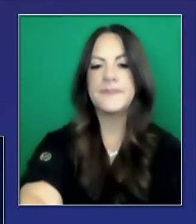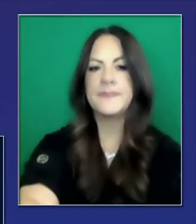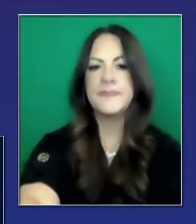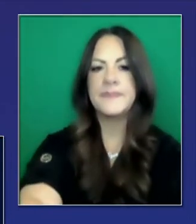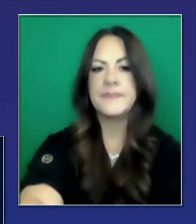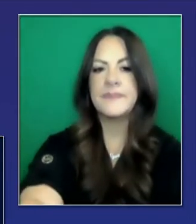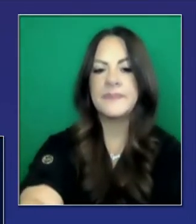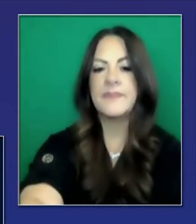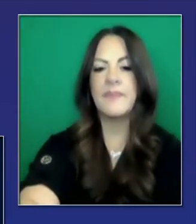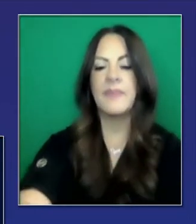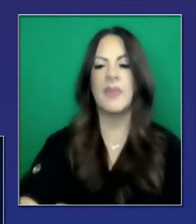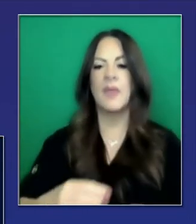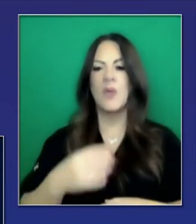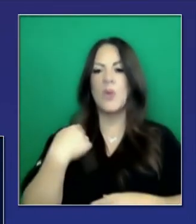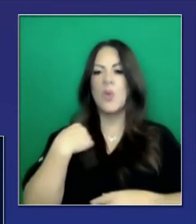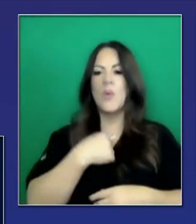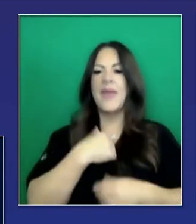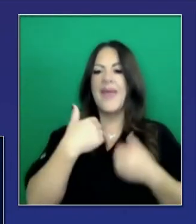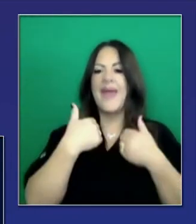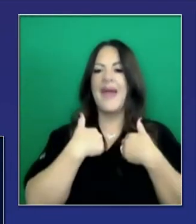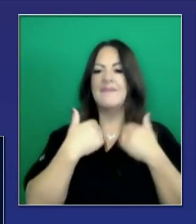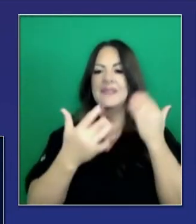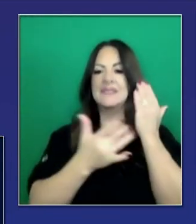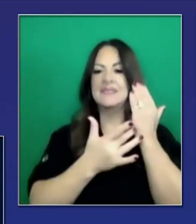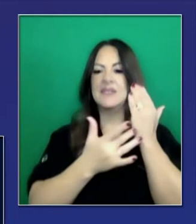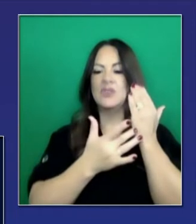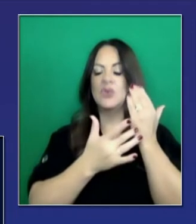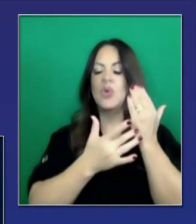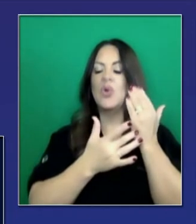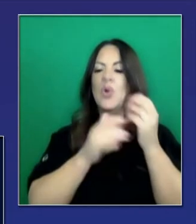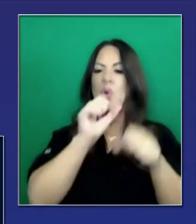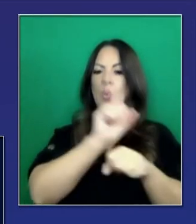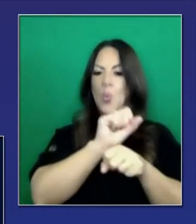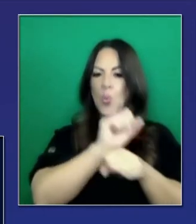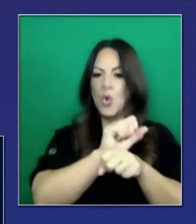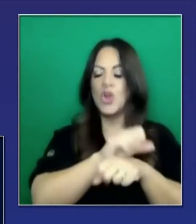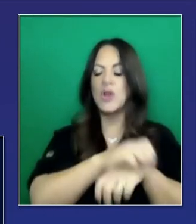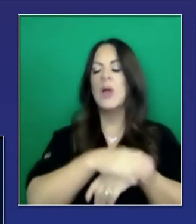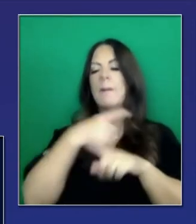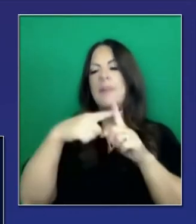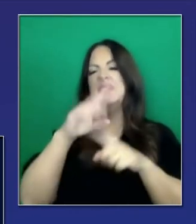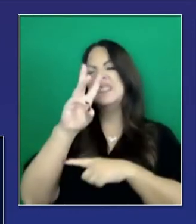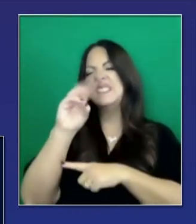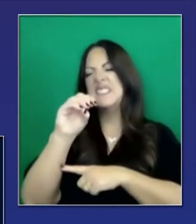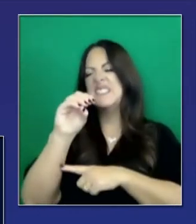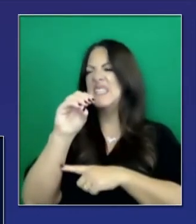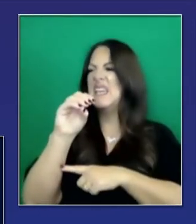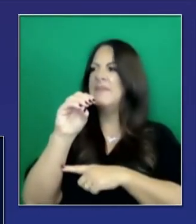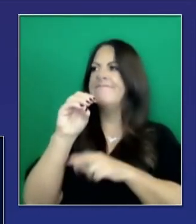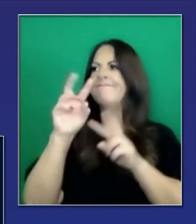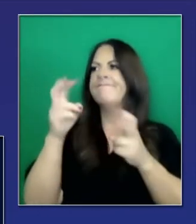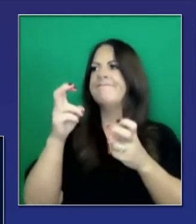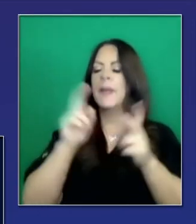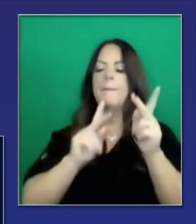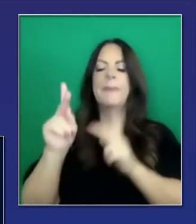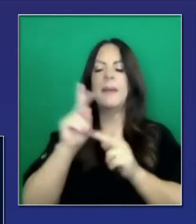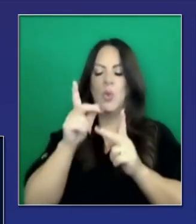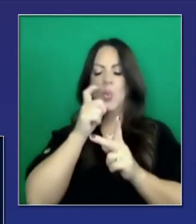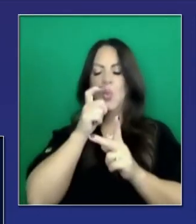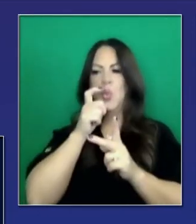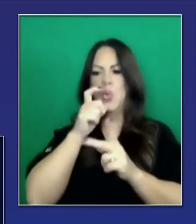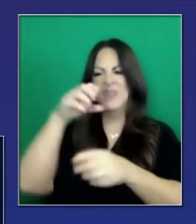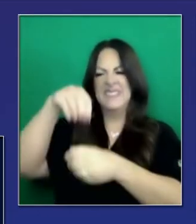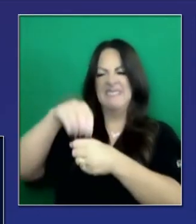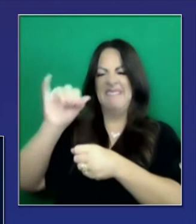las guías, un equipo de trabajo de guía, un trabajo técnico con 16 miembros. Y hay otro equipo de consejería de